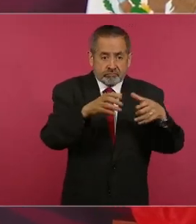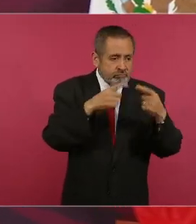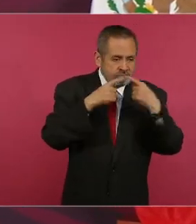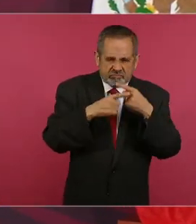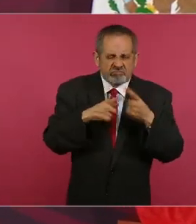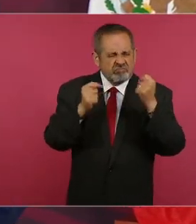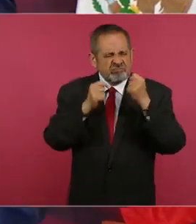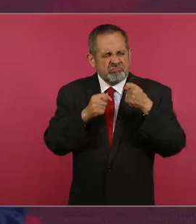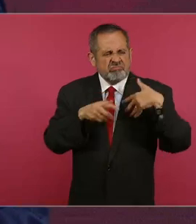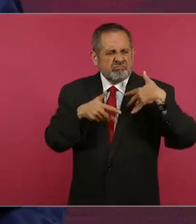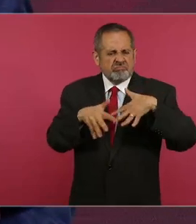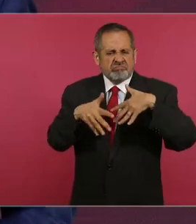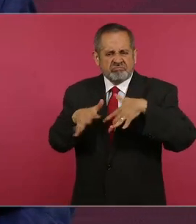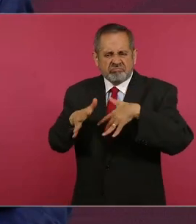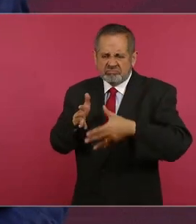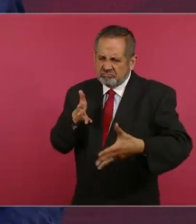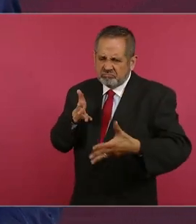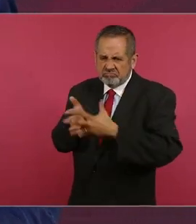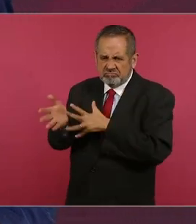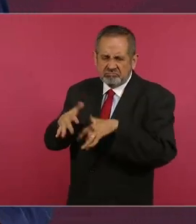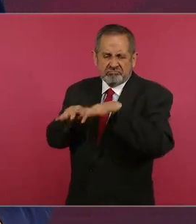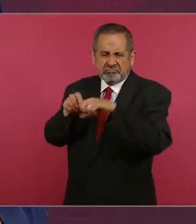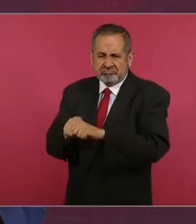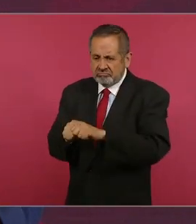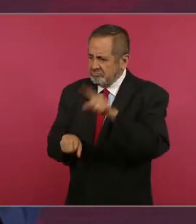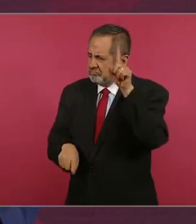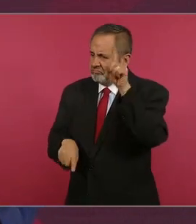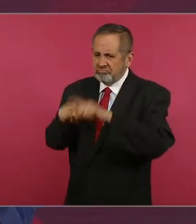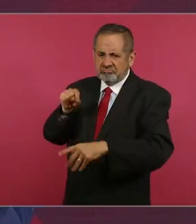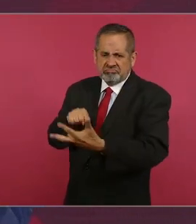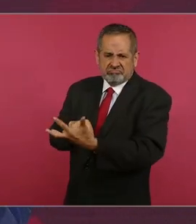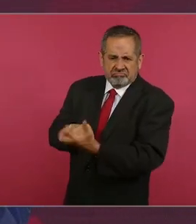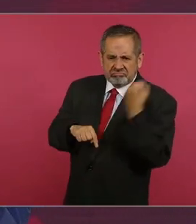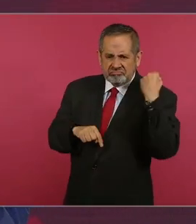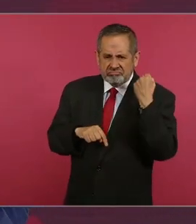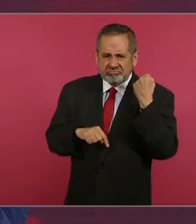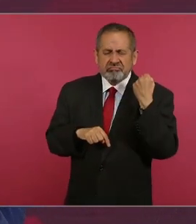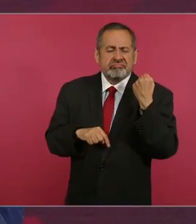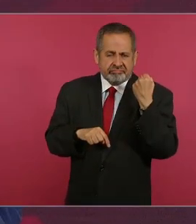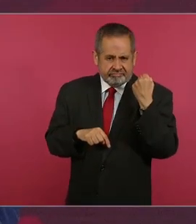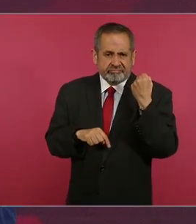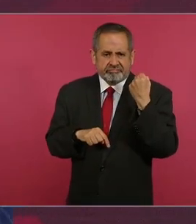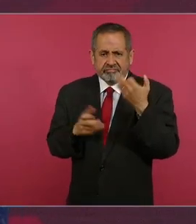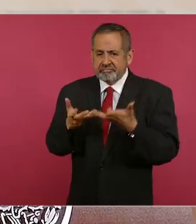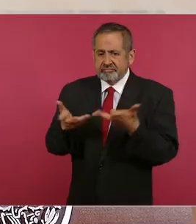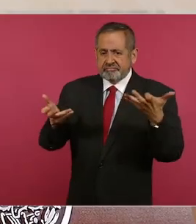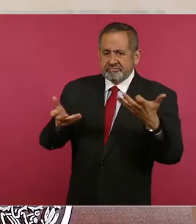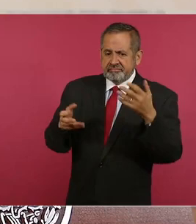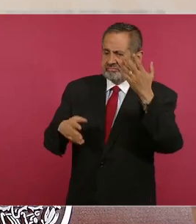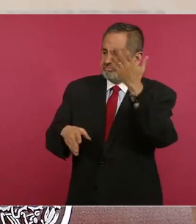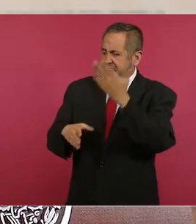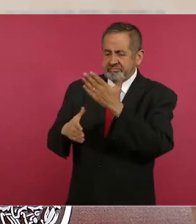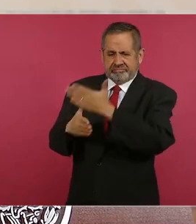invadieran y nos quitaron nuestro territorio,